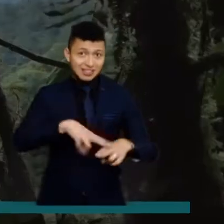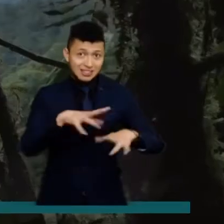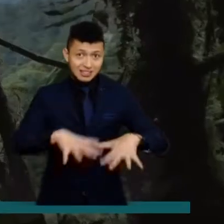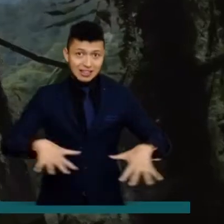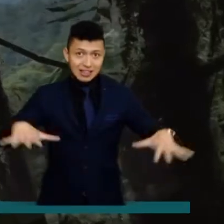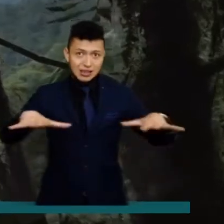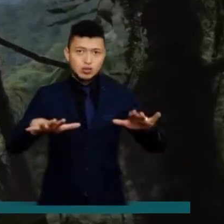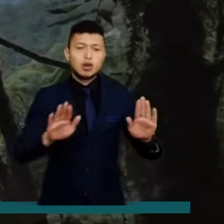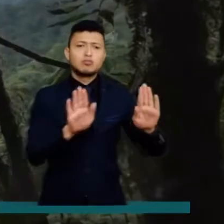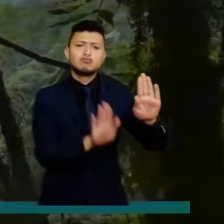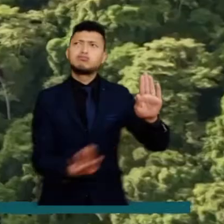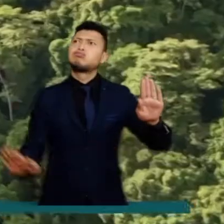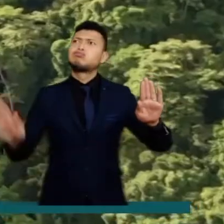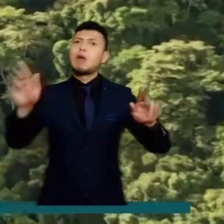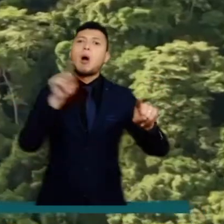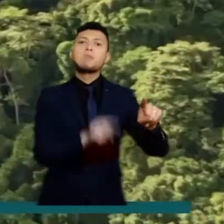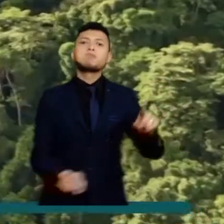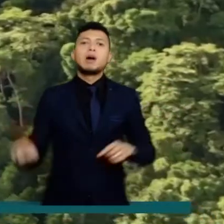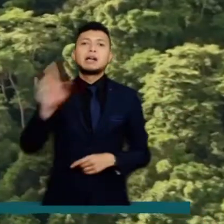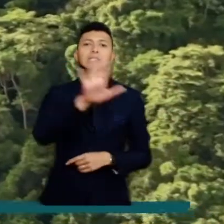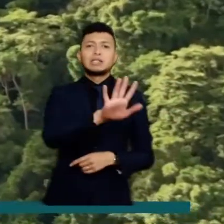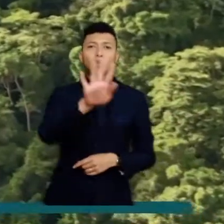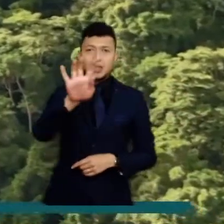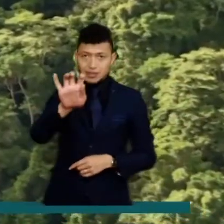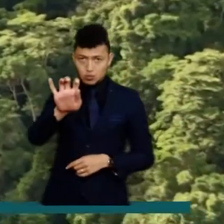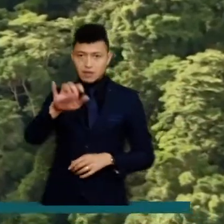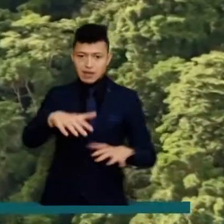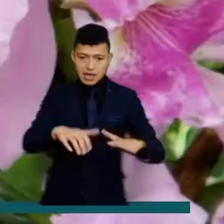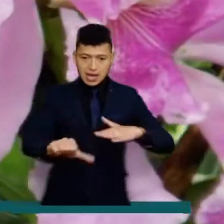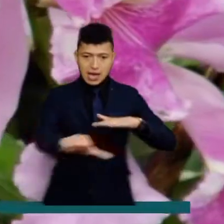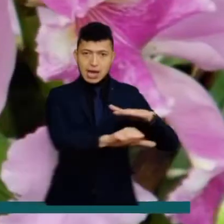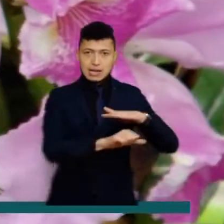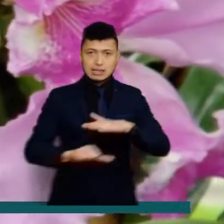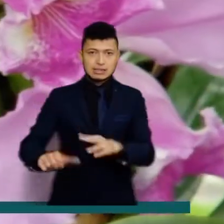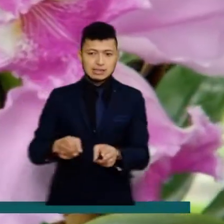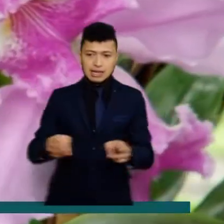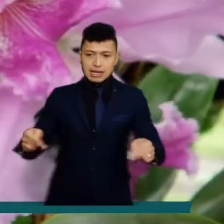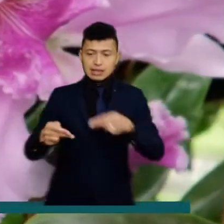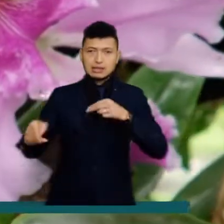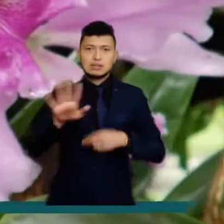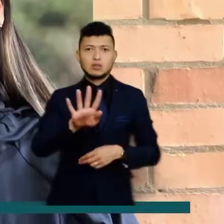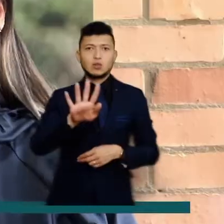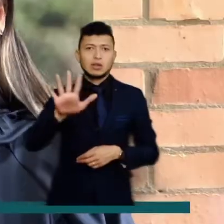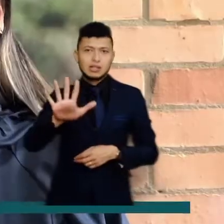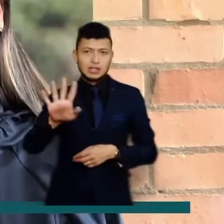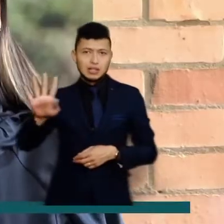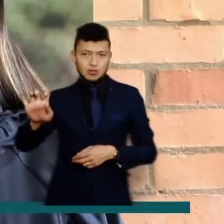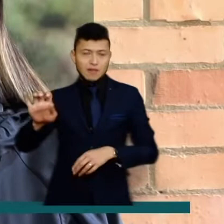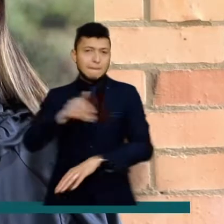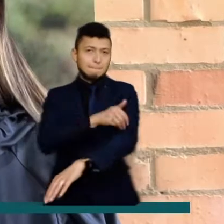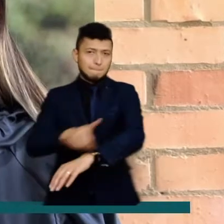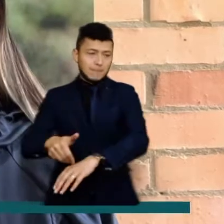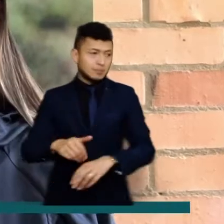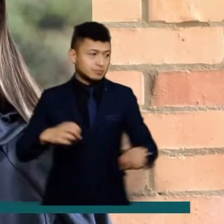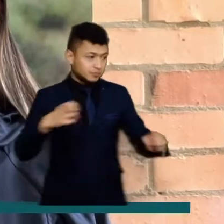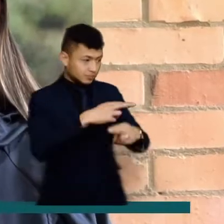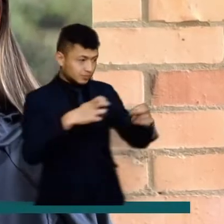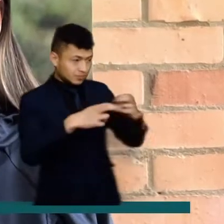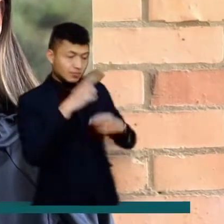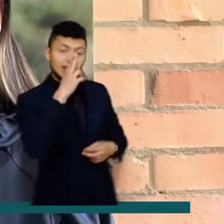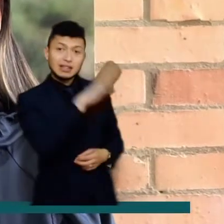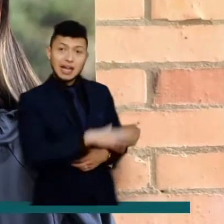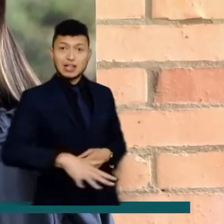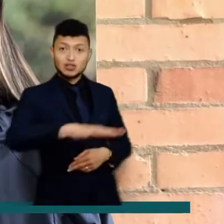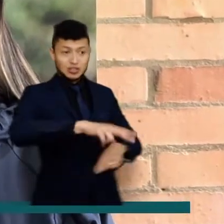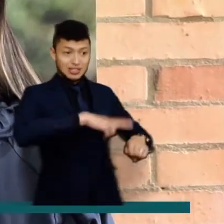con 59 áreas con más de 14 millones de hectáreas naturales. Los parques nacionales naturales cumplen una función